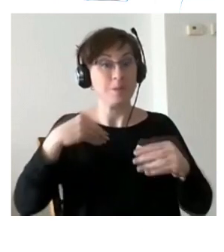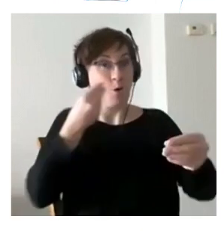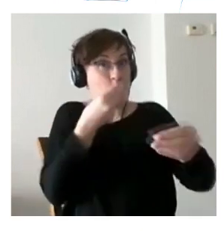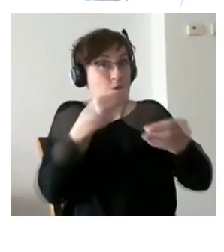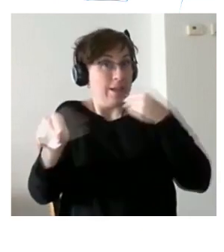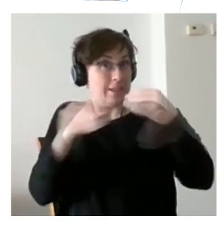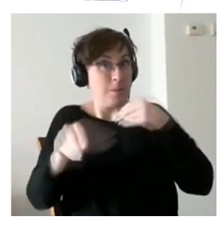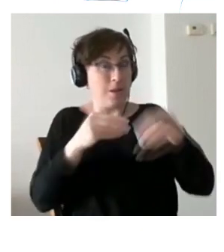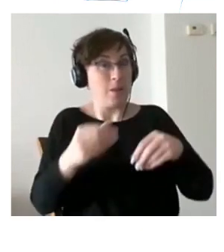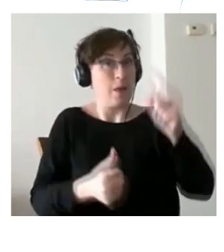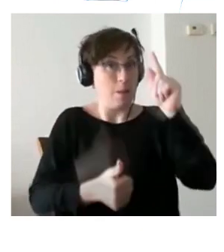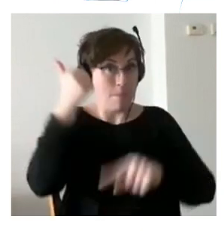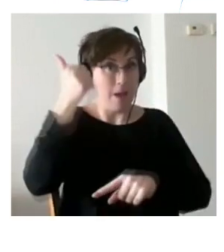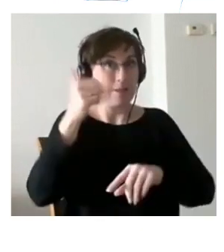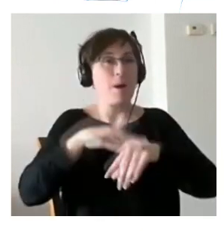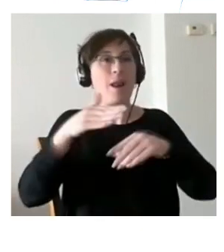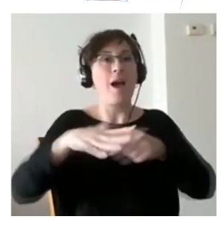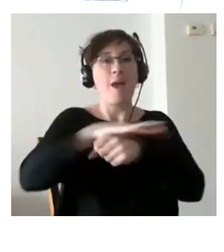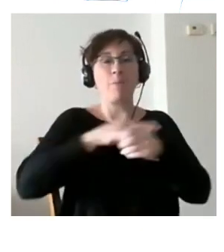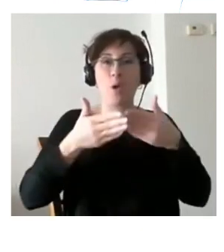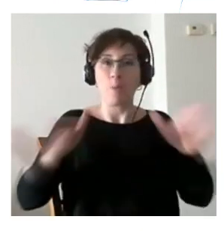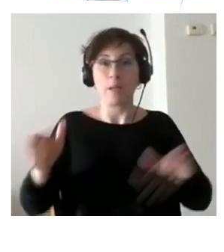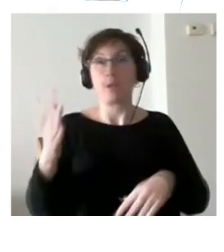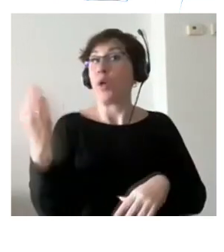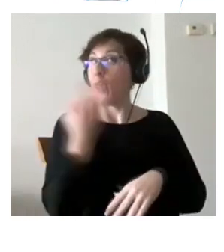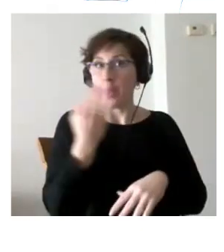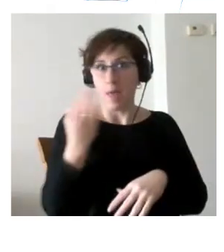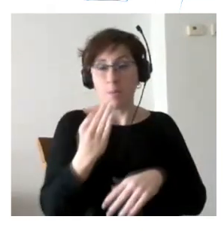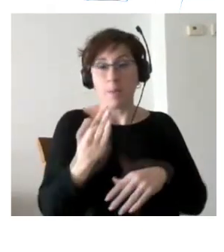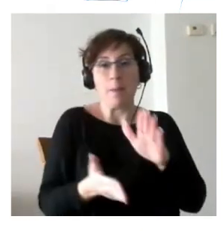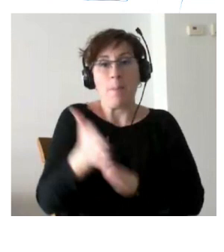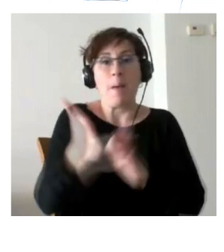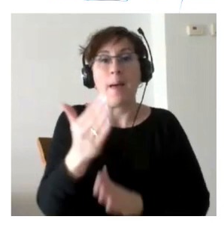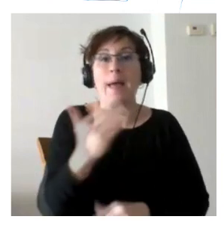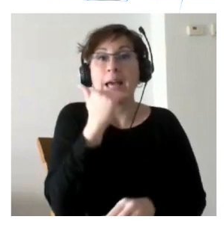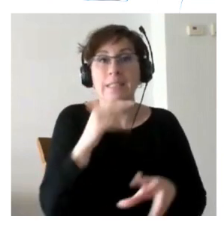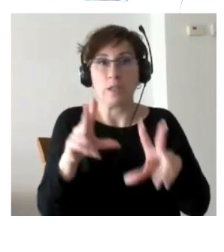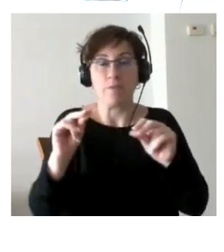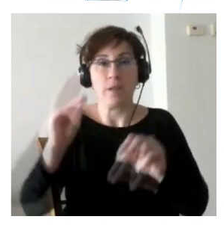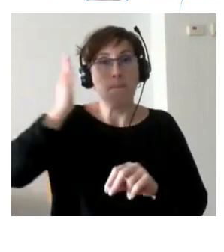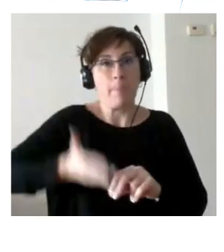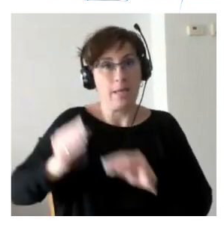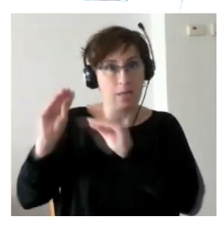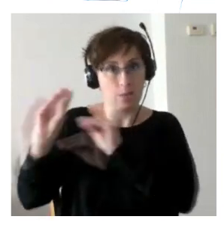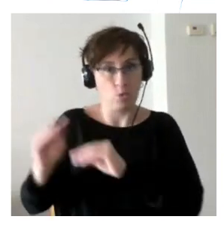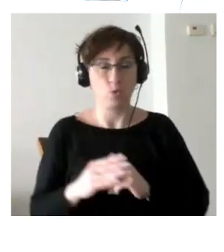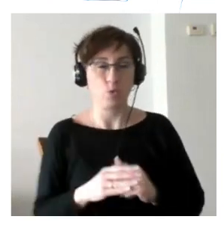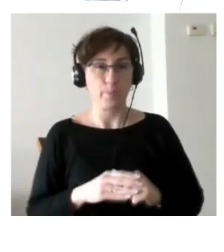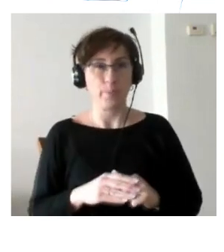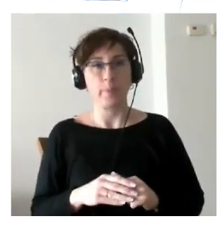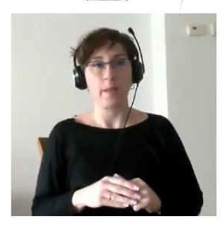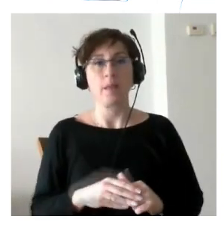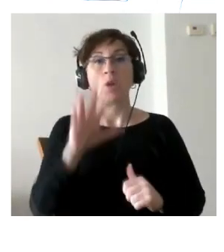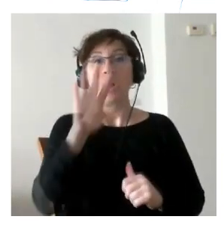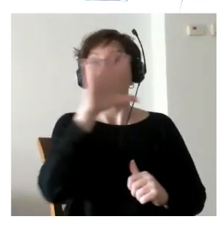acceso a medio abierto pues es necesario que estén próximas esos cumplimientos de pena eso 50% han